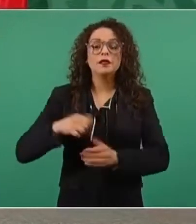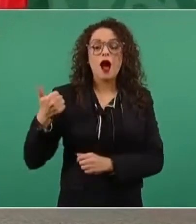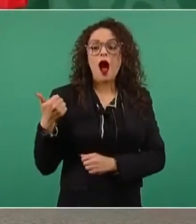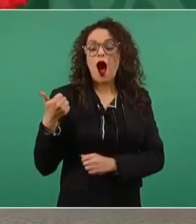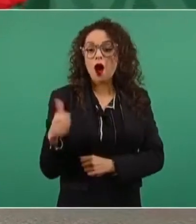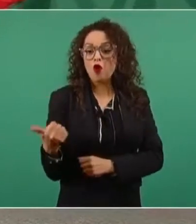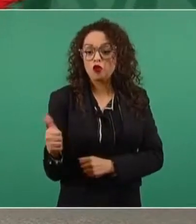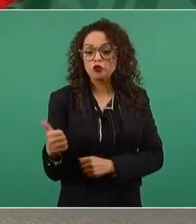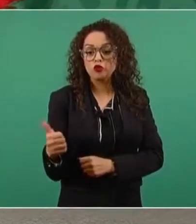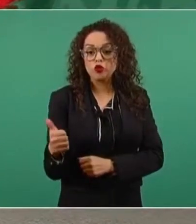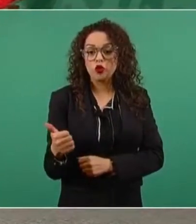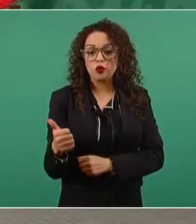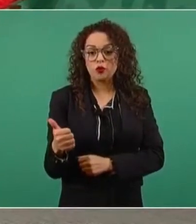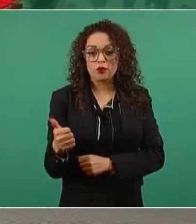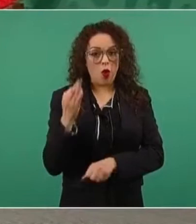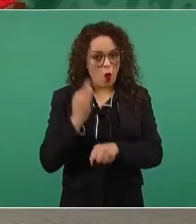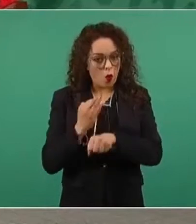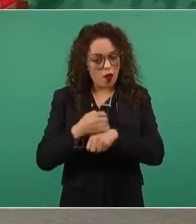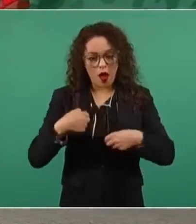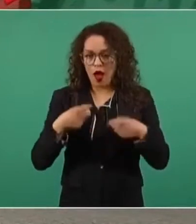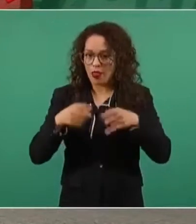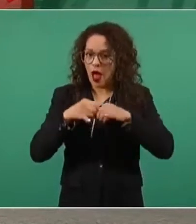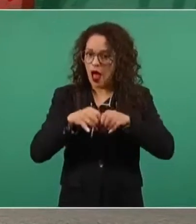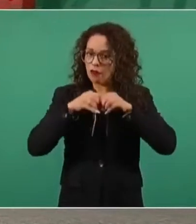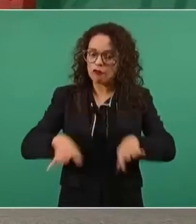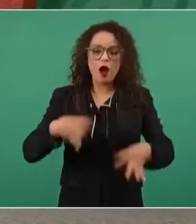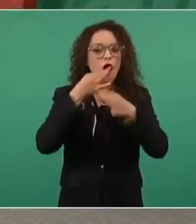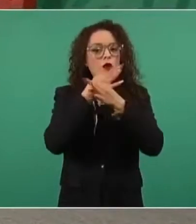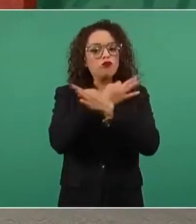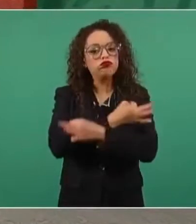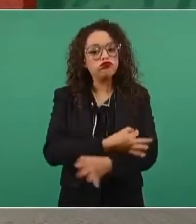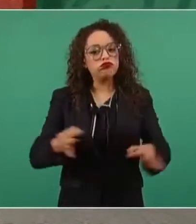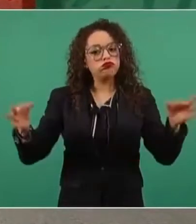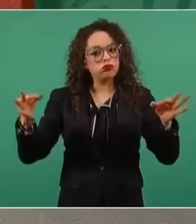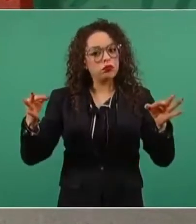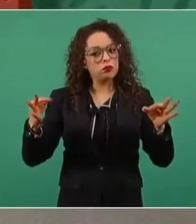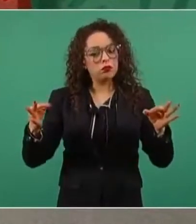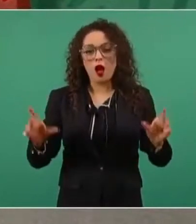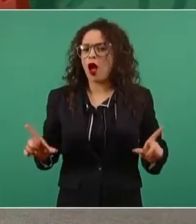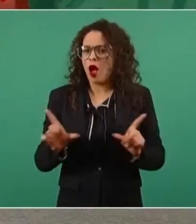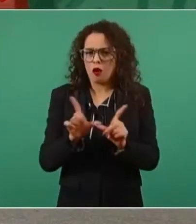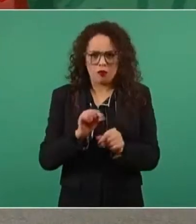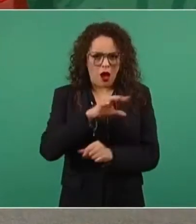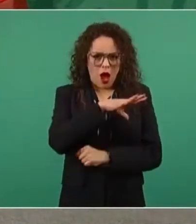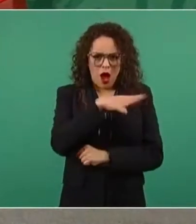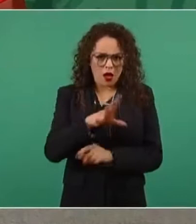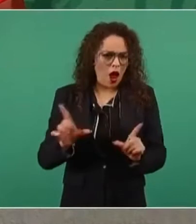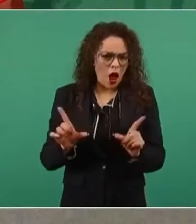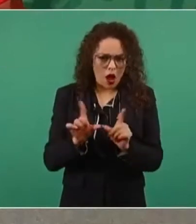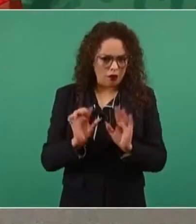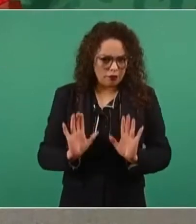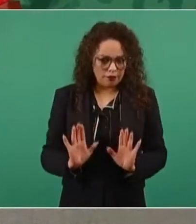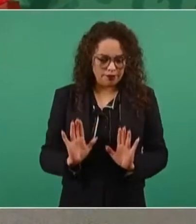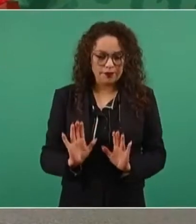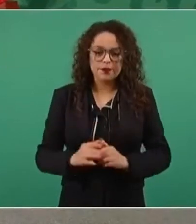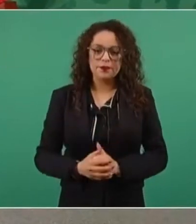Esto, esto lo informo, de manera muy general, la pregunta